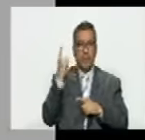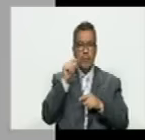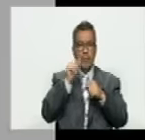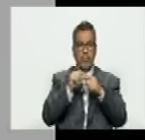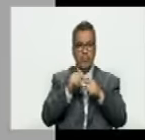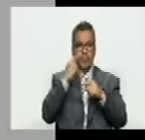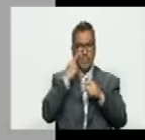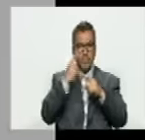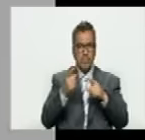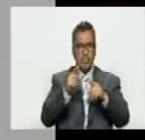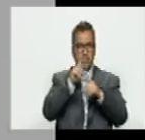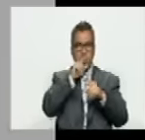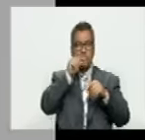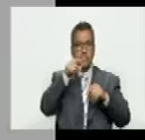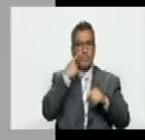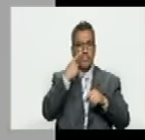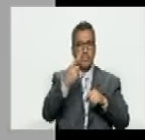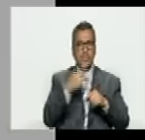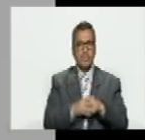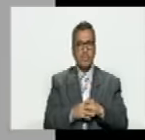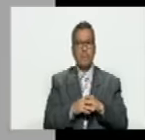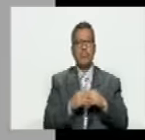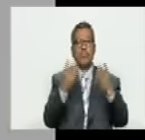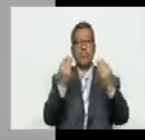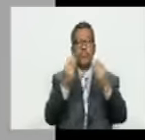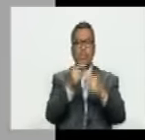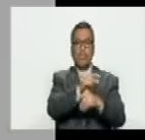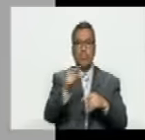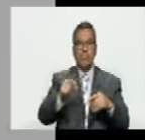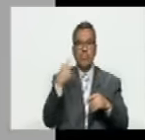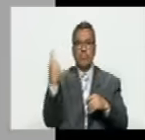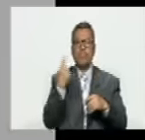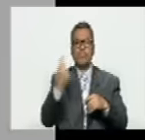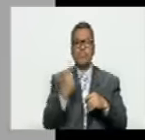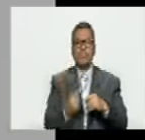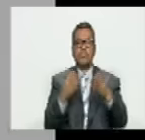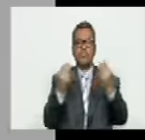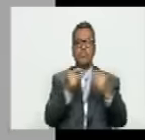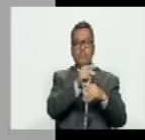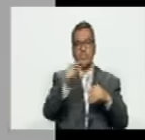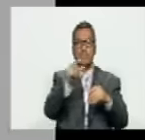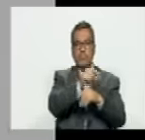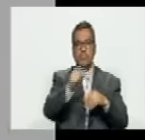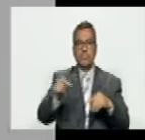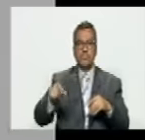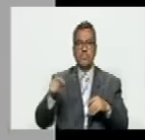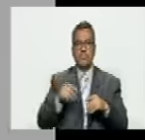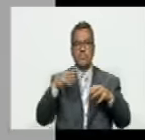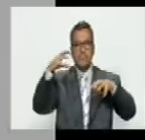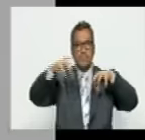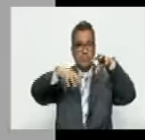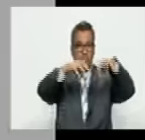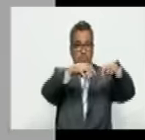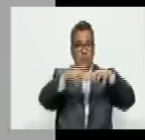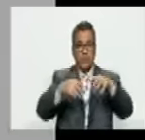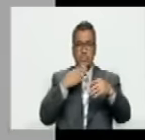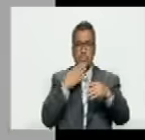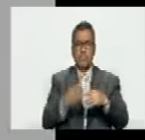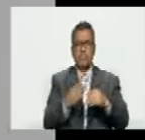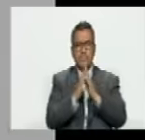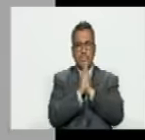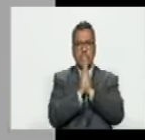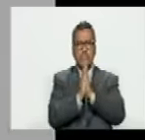si ustedes revisan el twitter ustedes verán que son cientos no era ella sola eran cientos de personas una lluvia de solicitudes